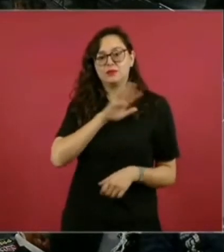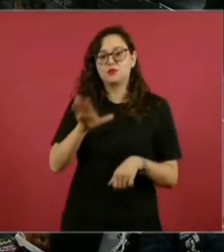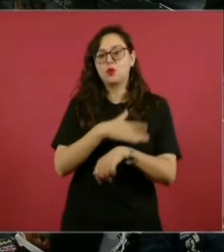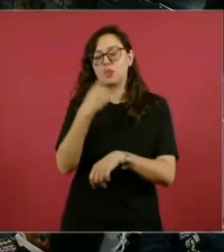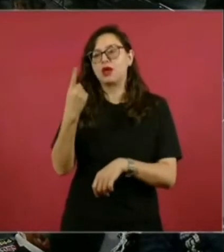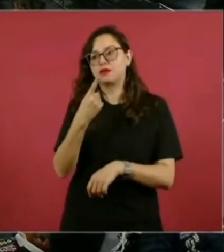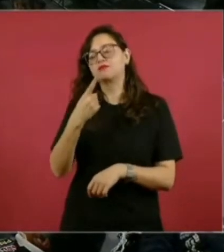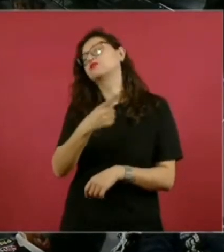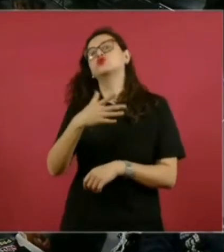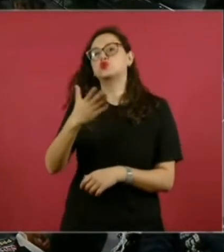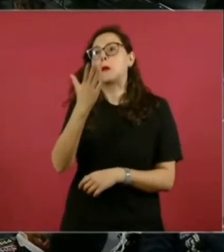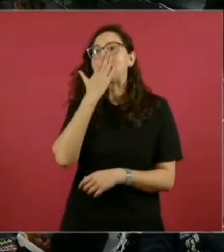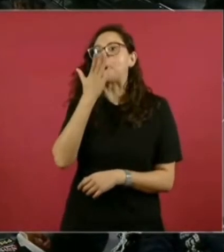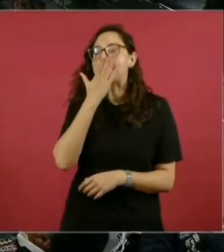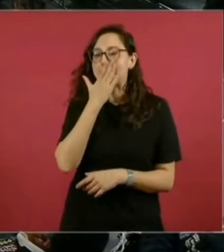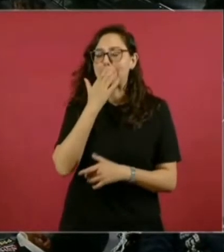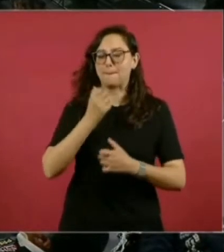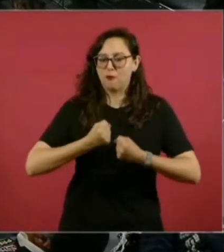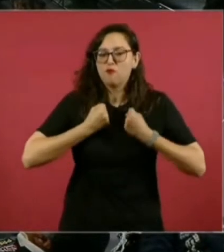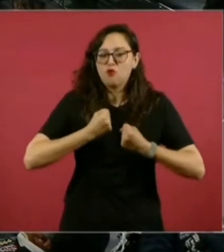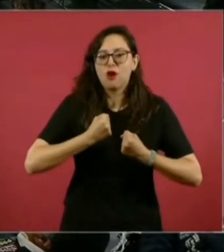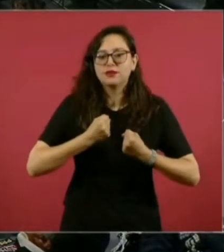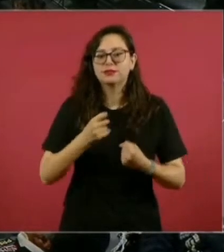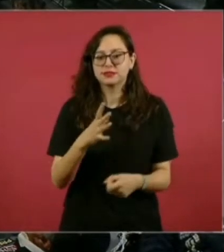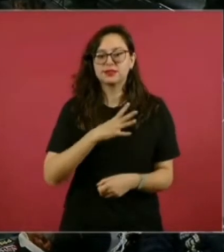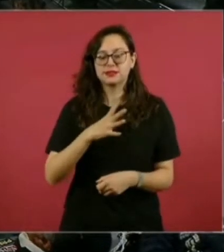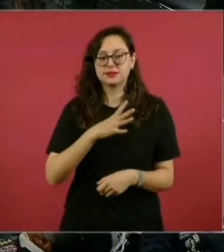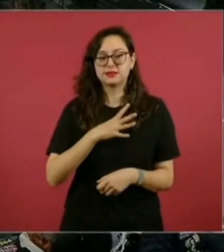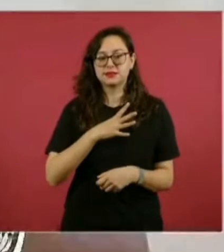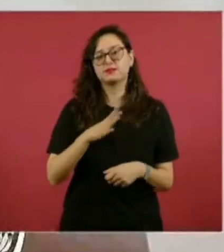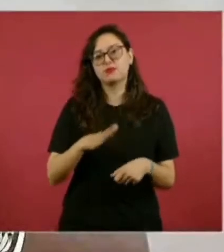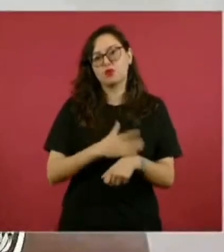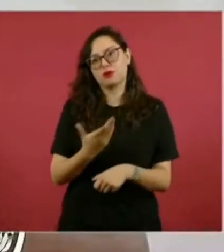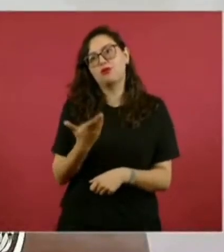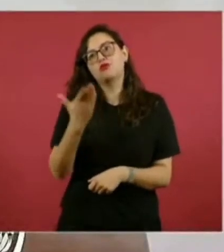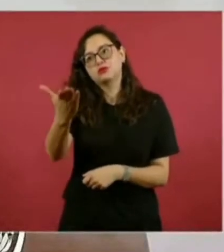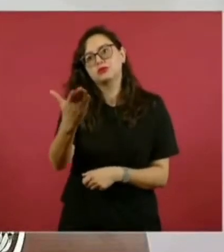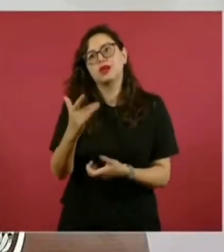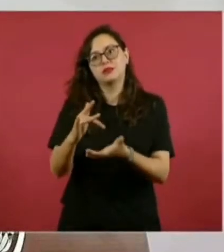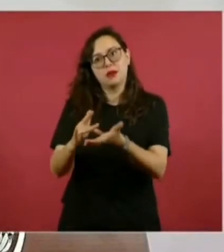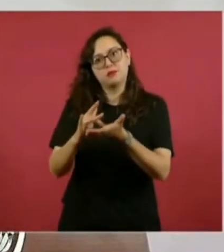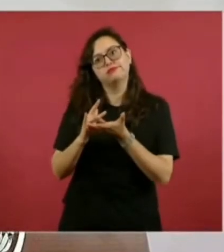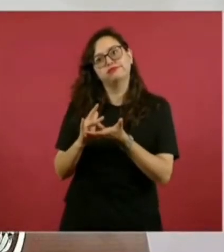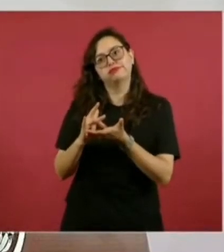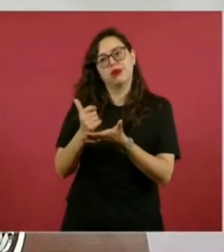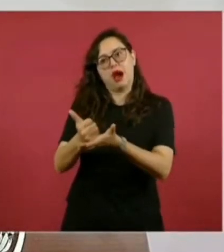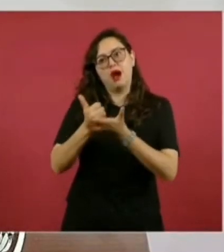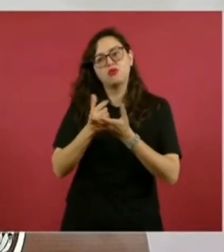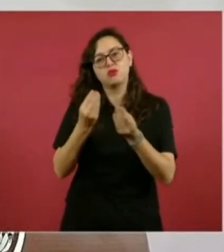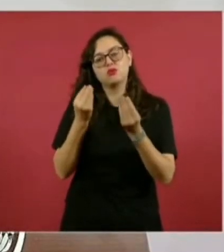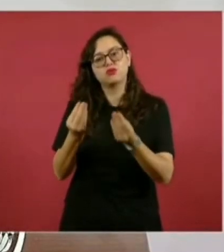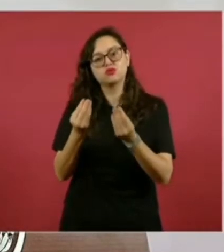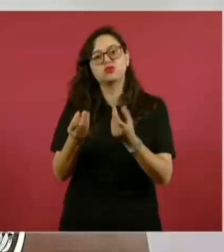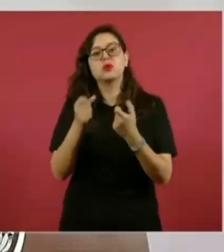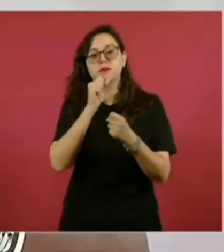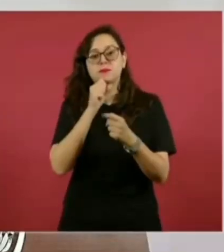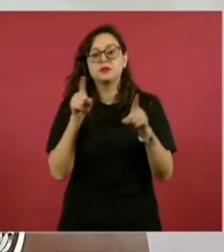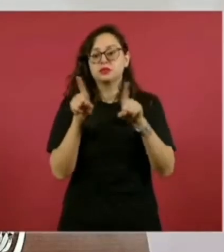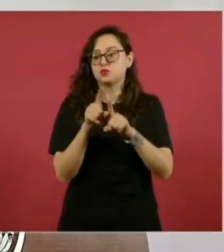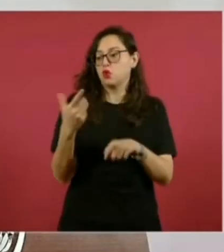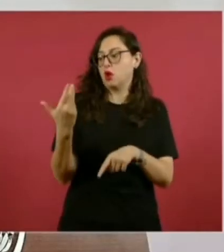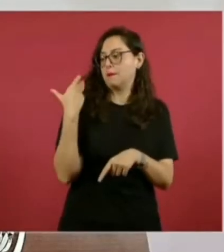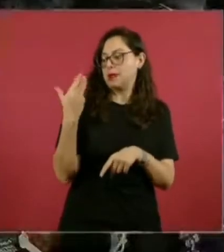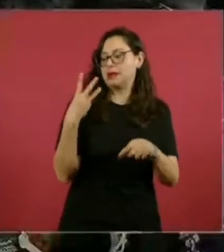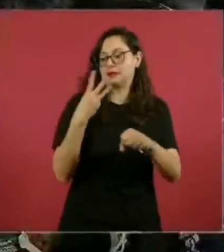En buena medida, gracias a su compromiso, tenemos un gran momento como estado. Recientemente el gobernador Durazo dio su tercer informe de